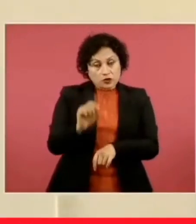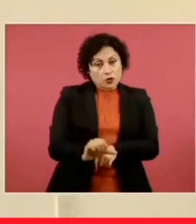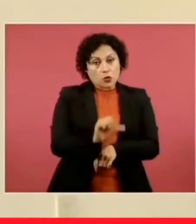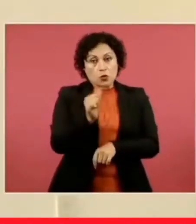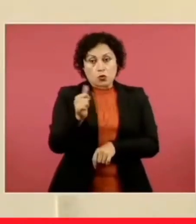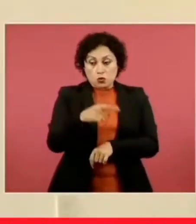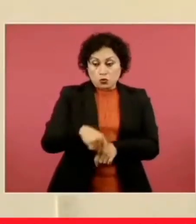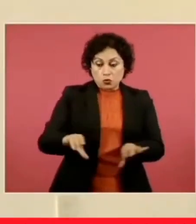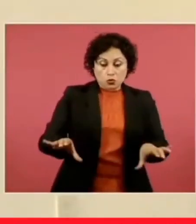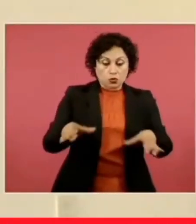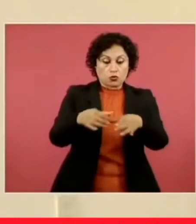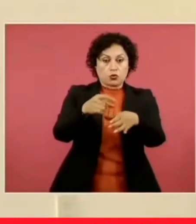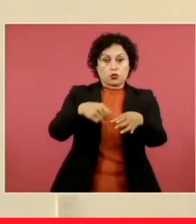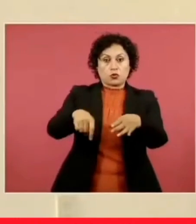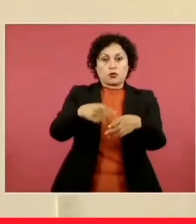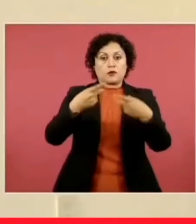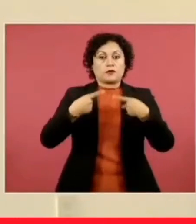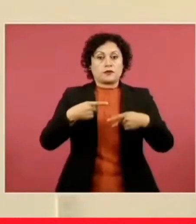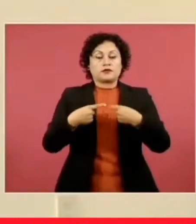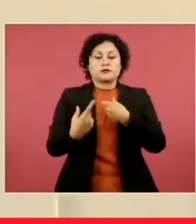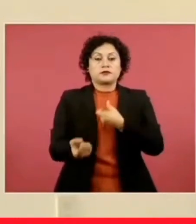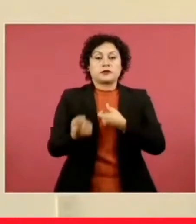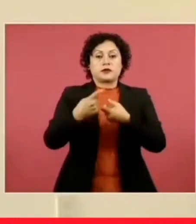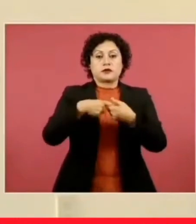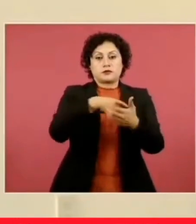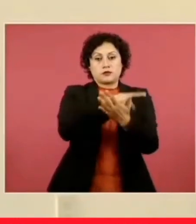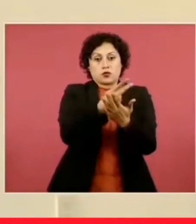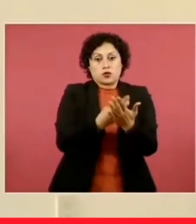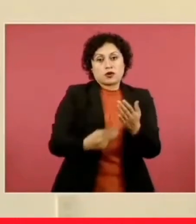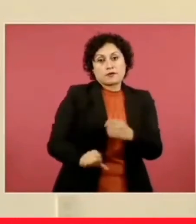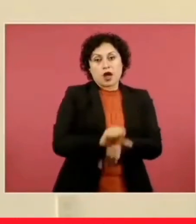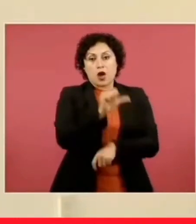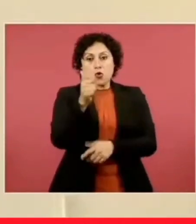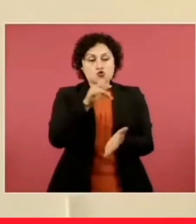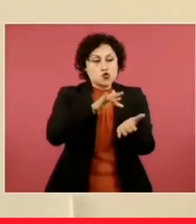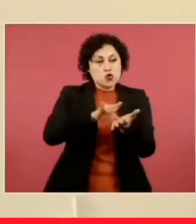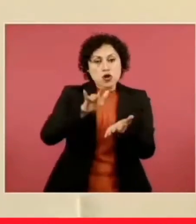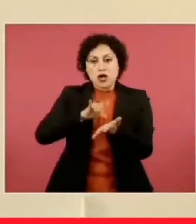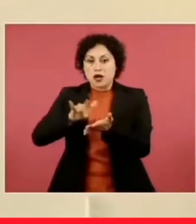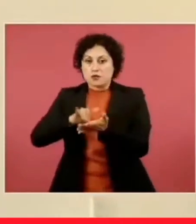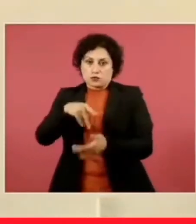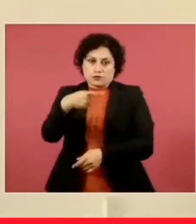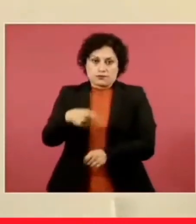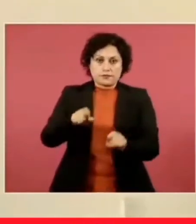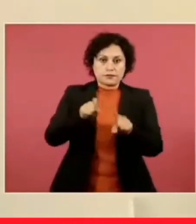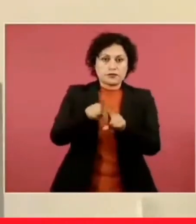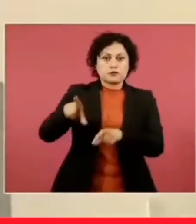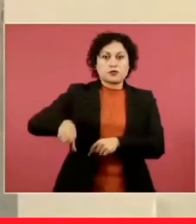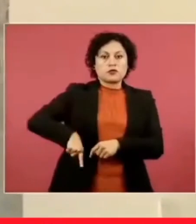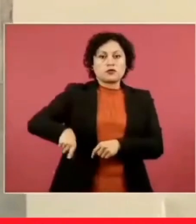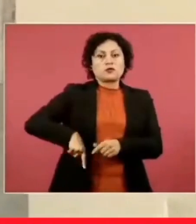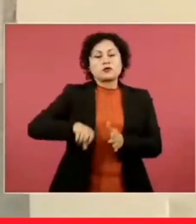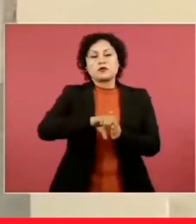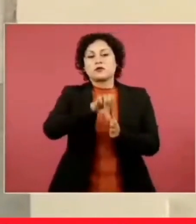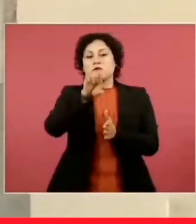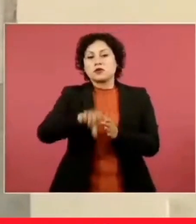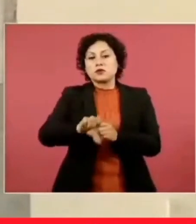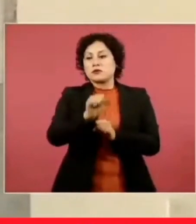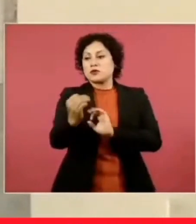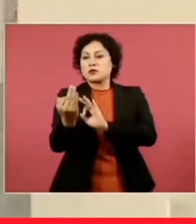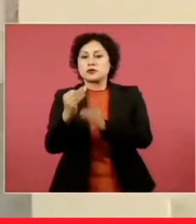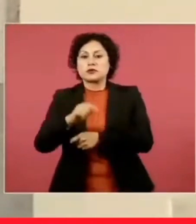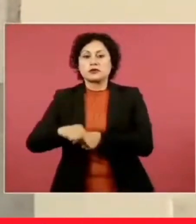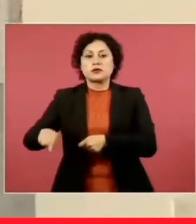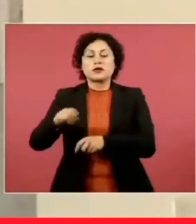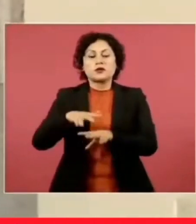se ubican en los proyectos prioritarios del gobierno de México, en particular para el tren interoceánico, las líneas